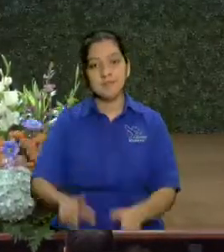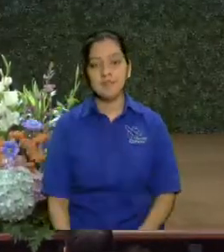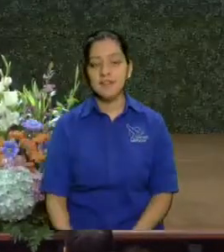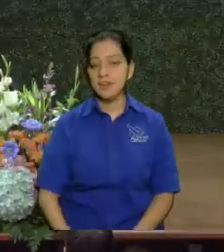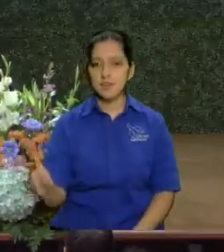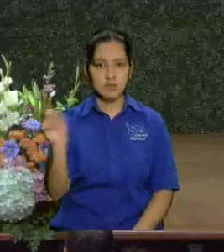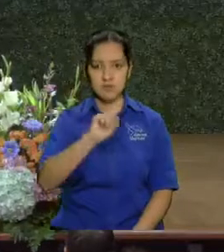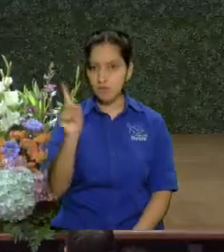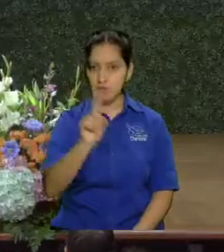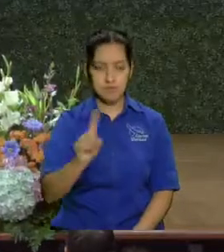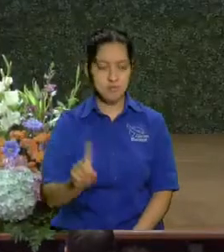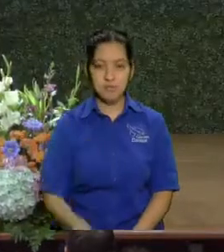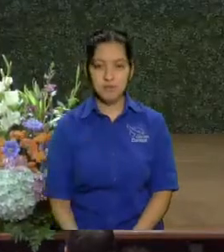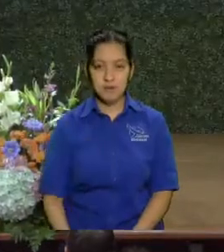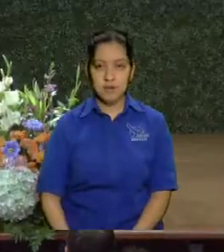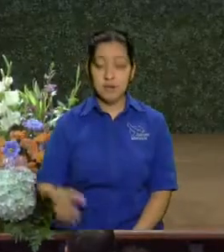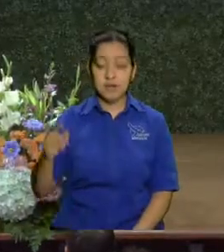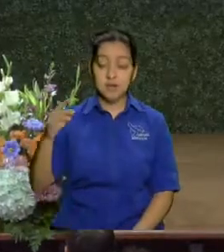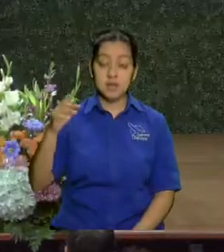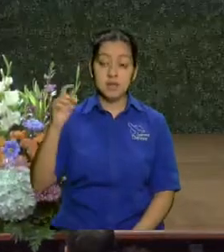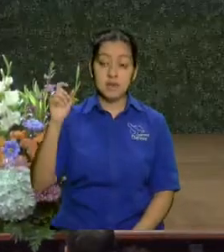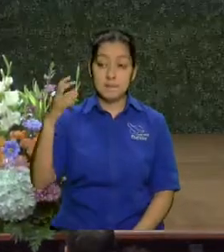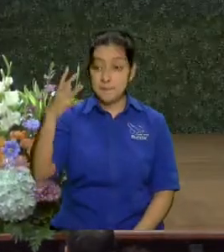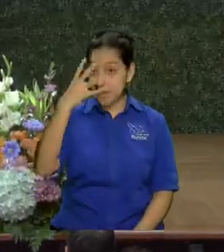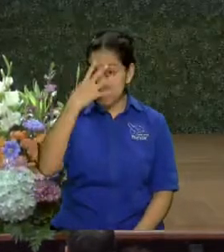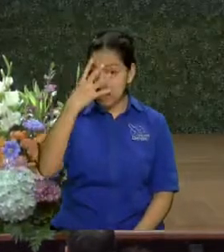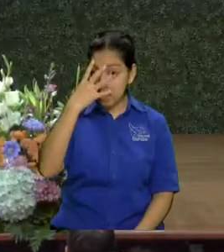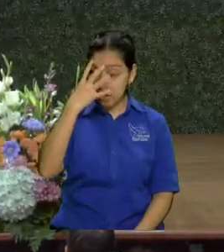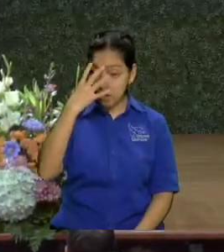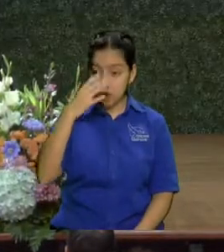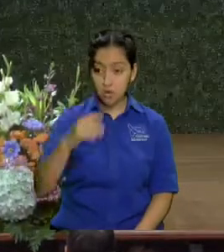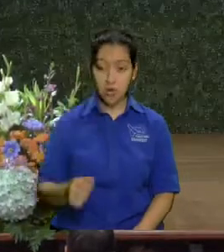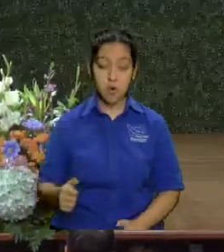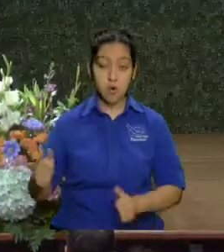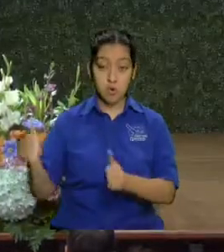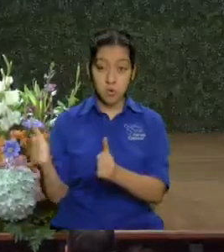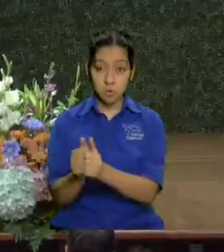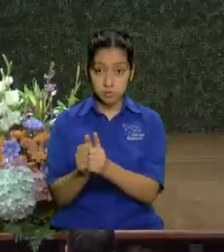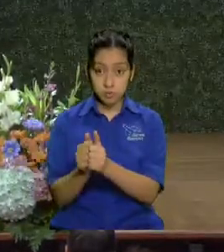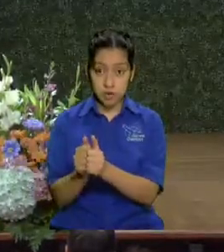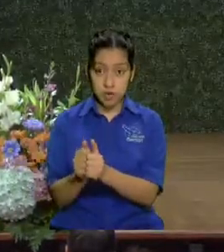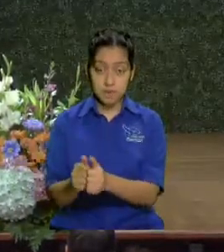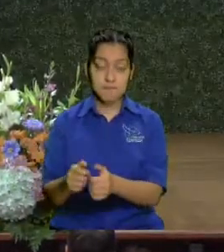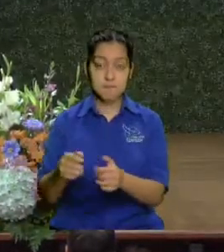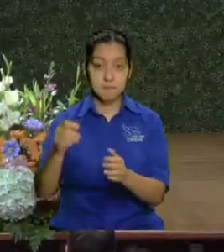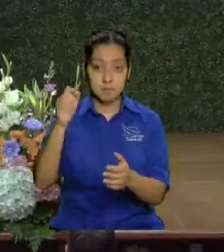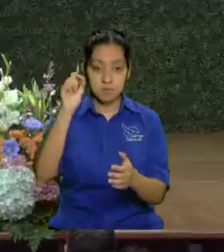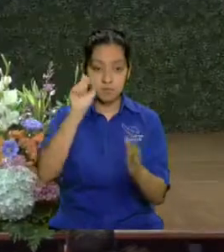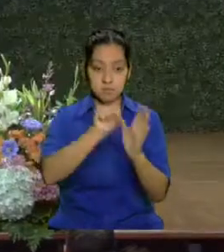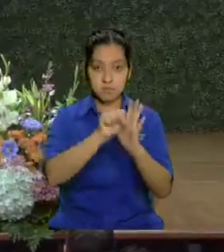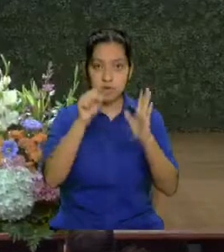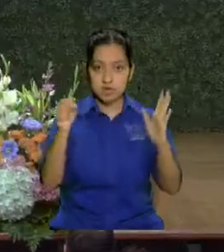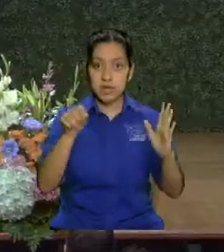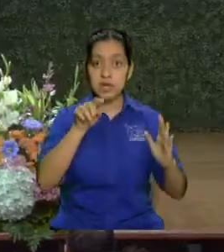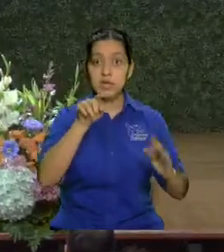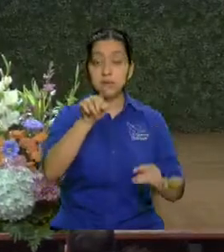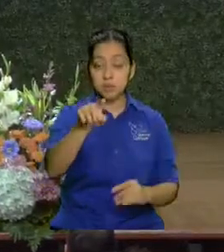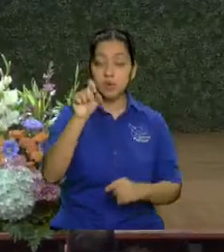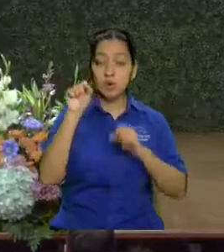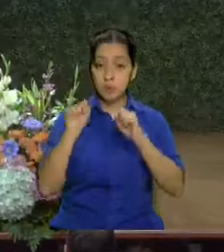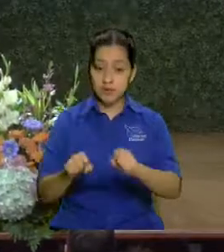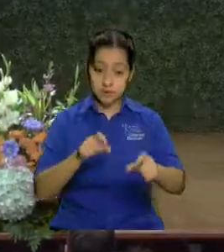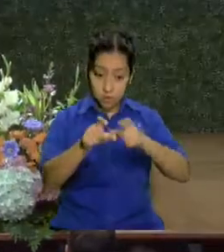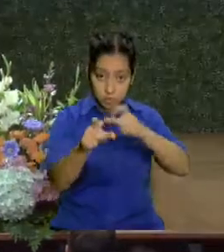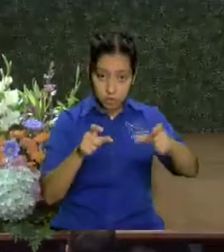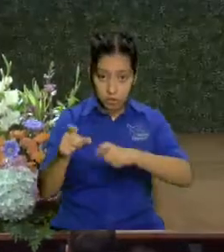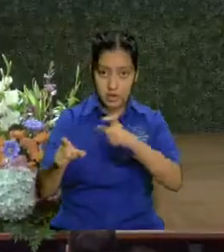el pecado yace a la puerta y ahí se tiene que quedar tú lo puedes dominar y